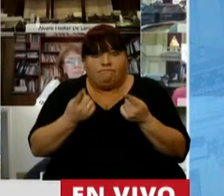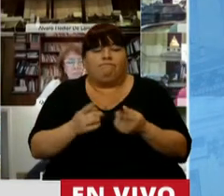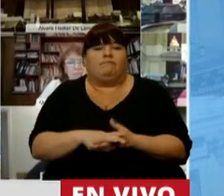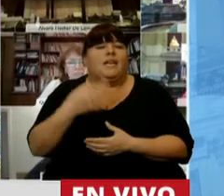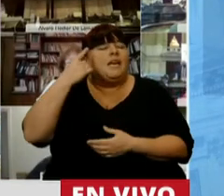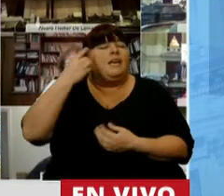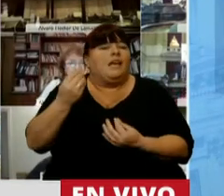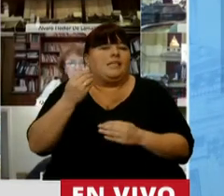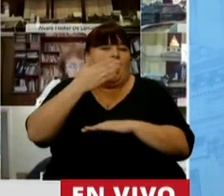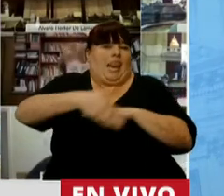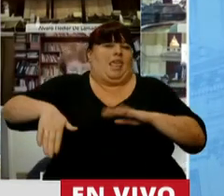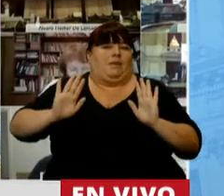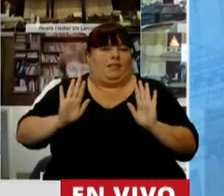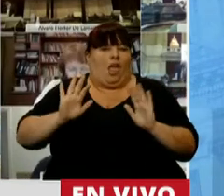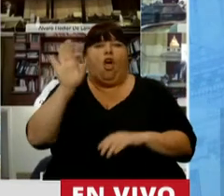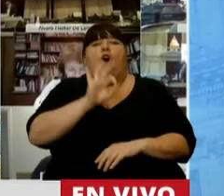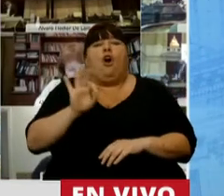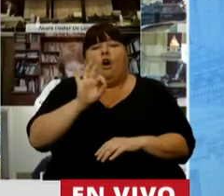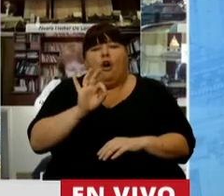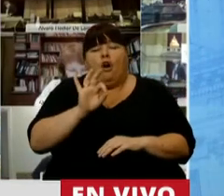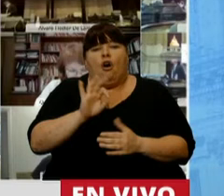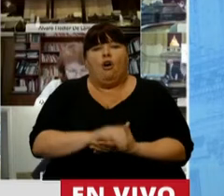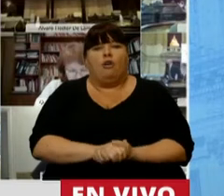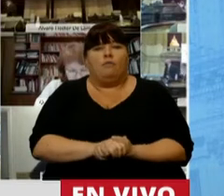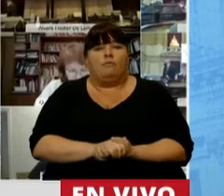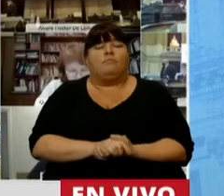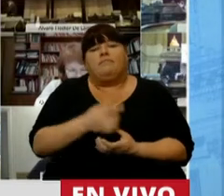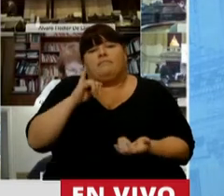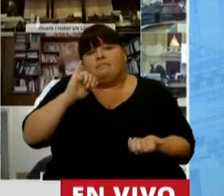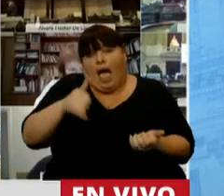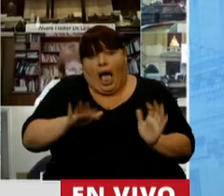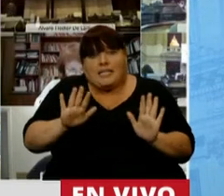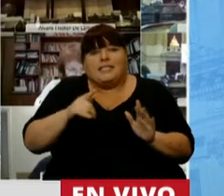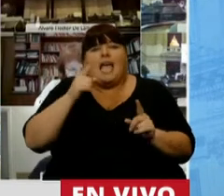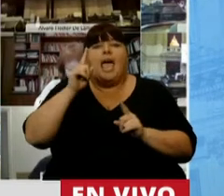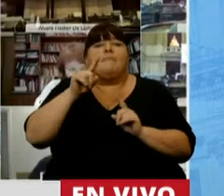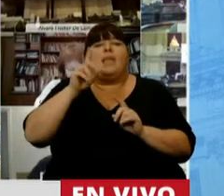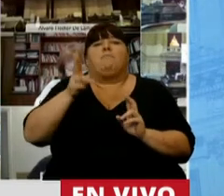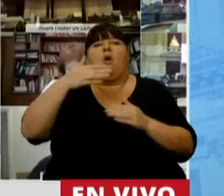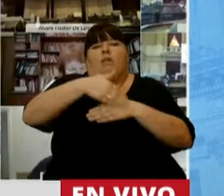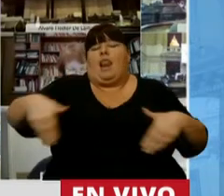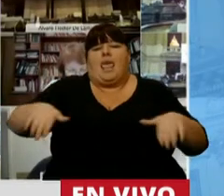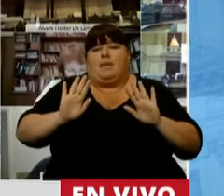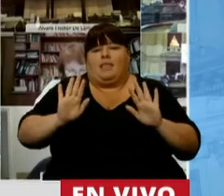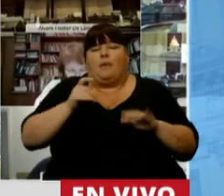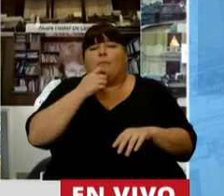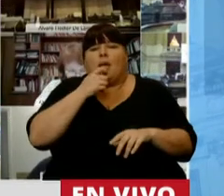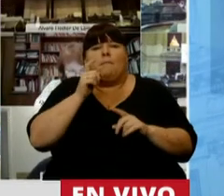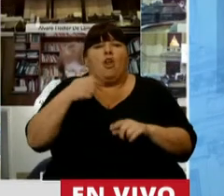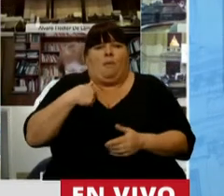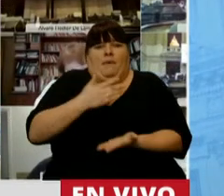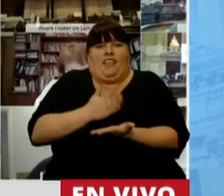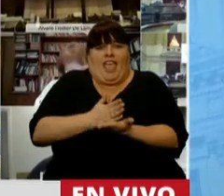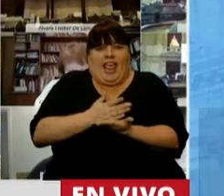razonable es la limitación o la aceptación de ciertas limitaciones de mil